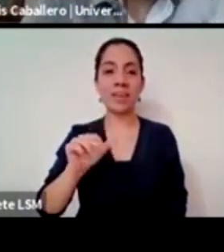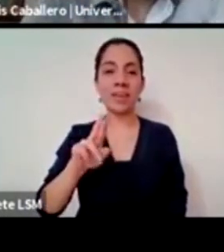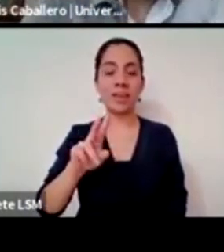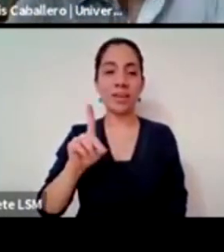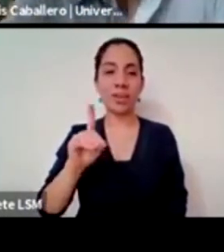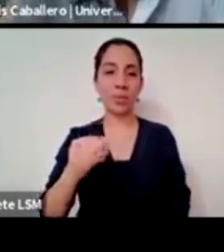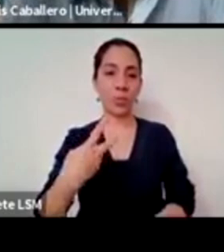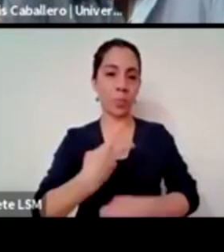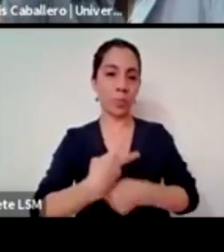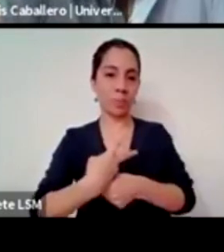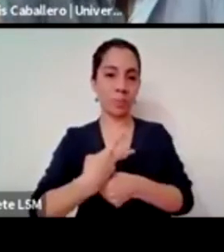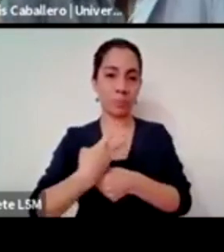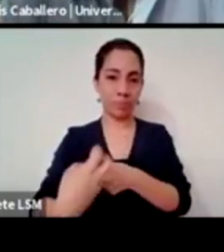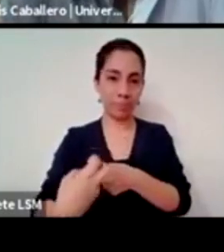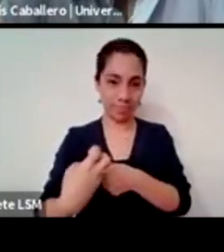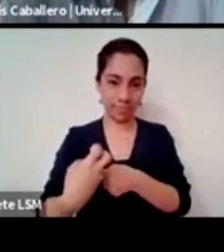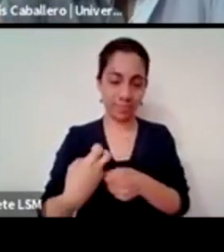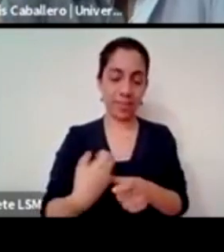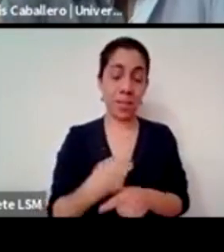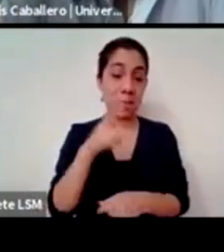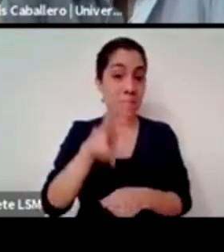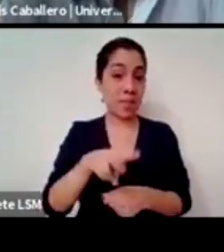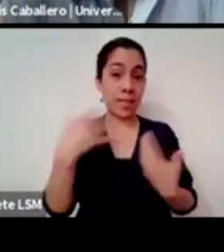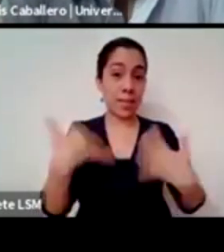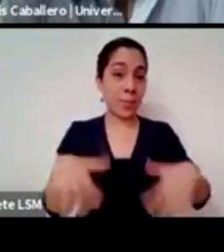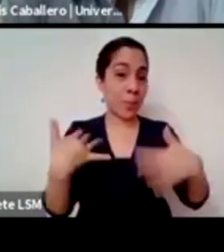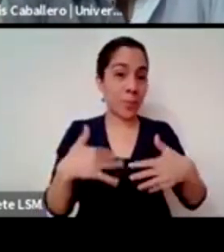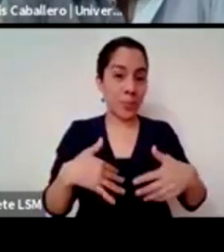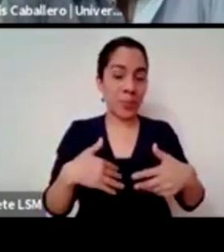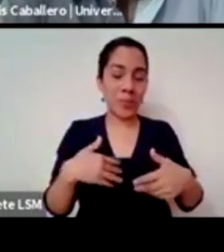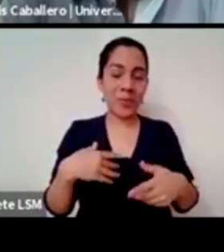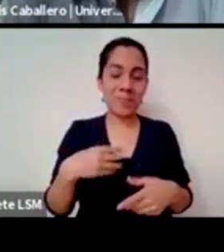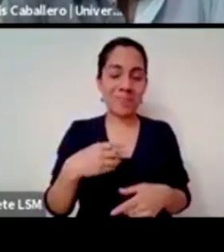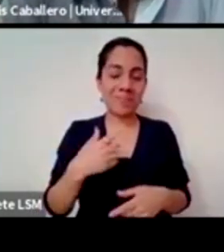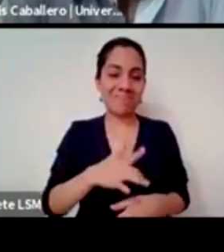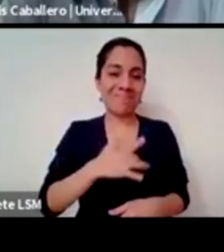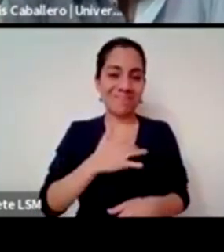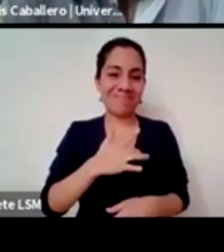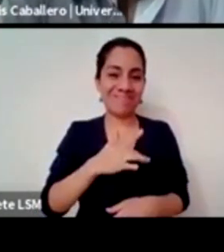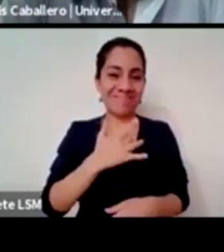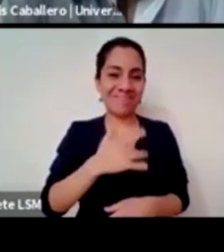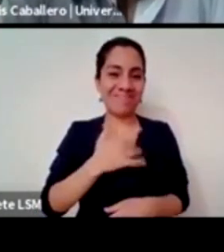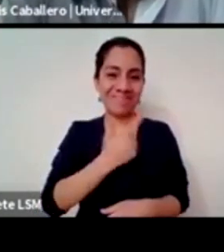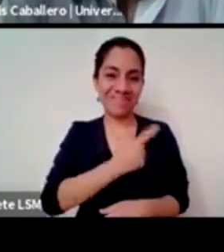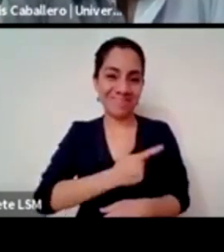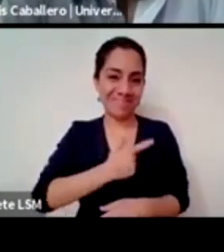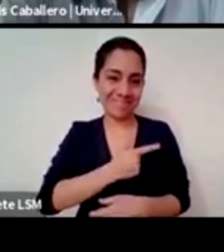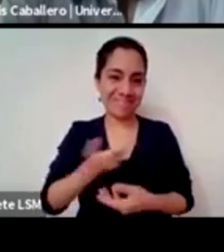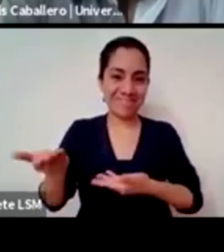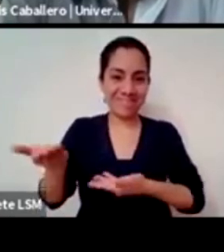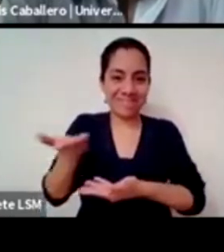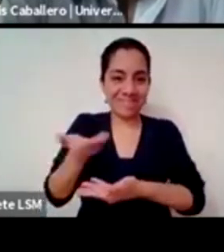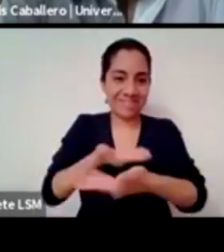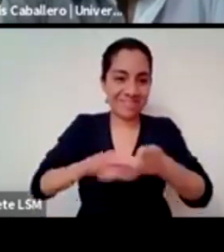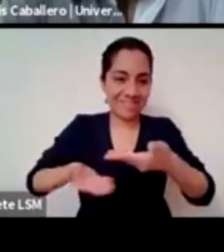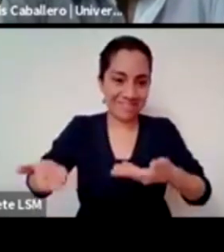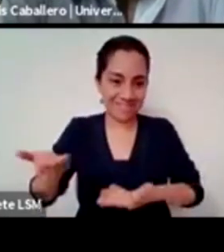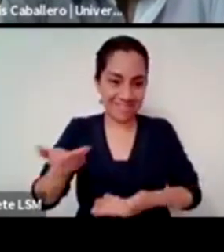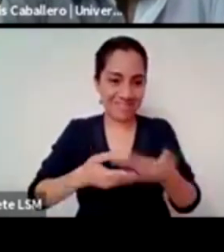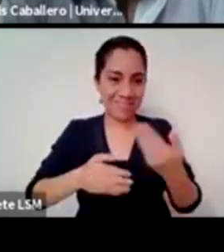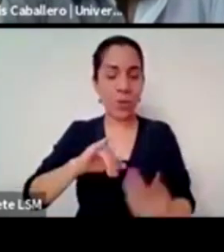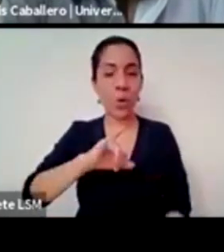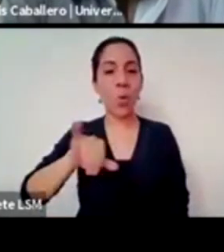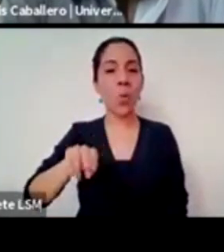esta plática con gente que admiro y que respeto mucho Juan José quiero decirte que tú yo me habría quedado